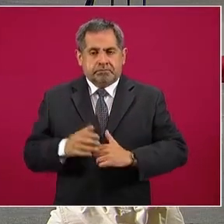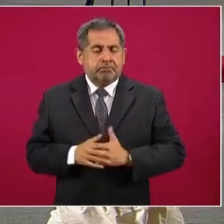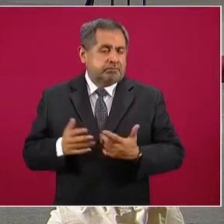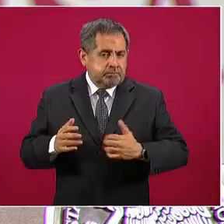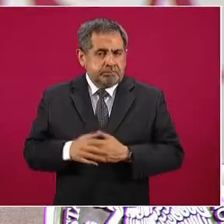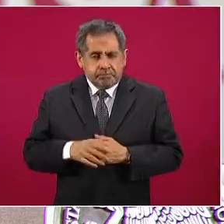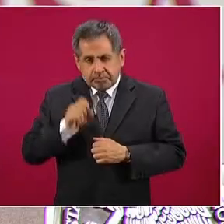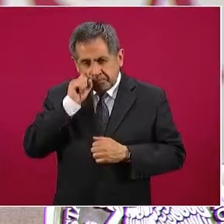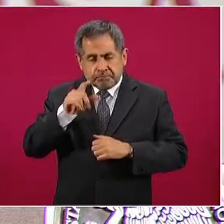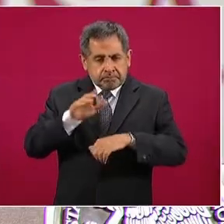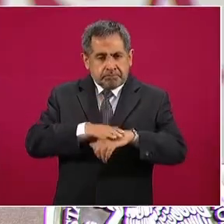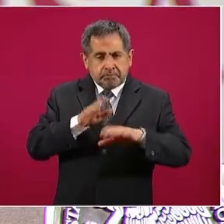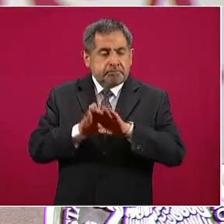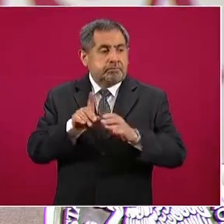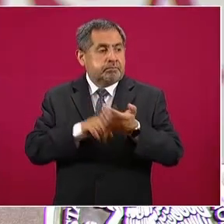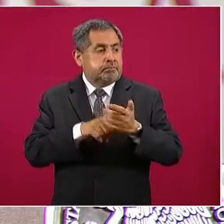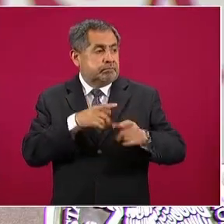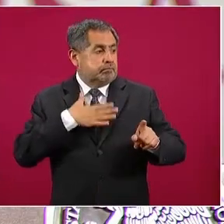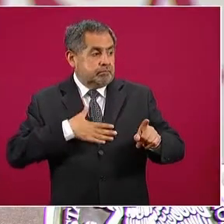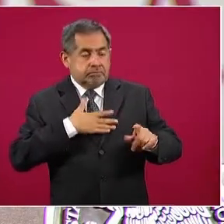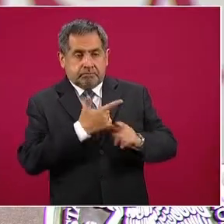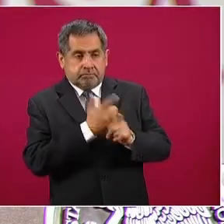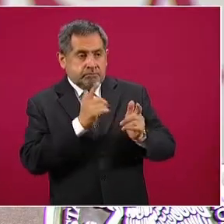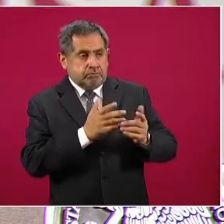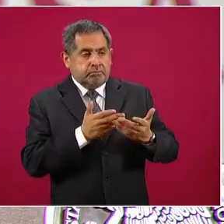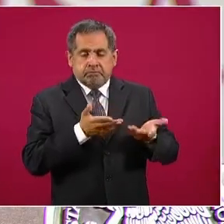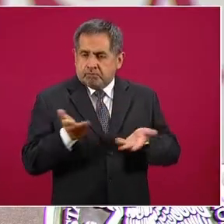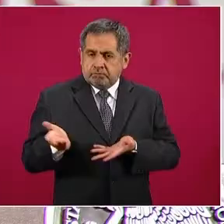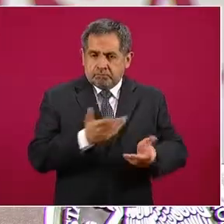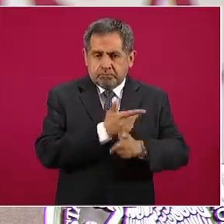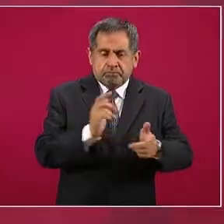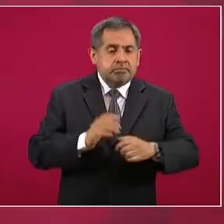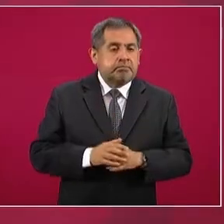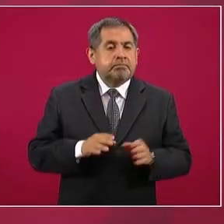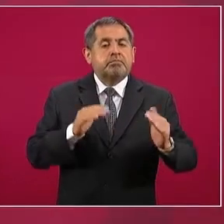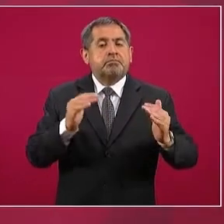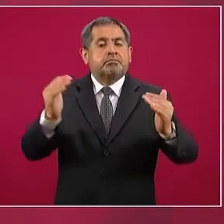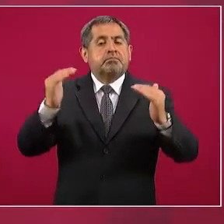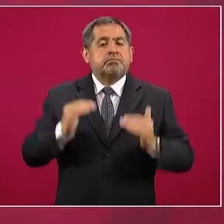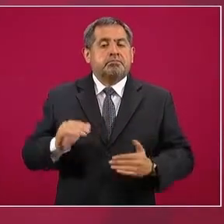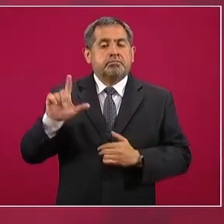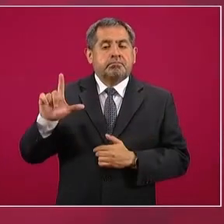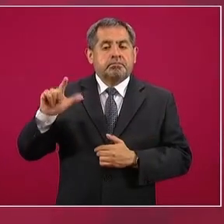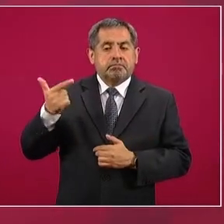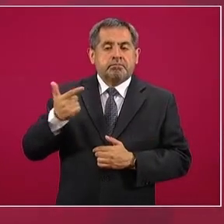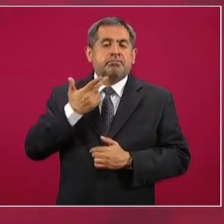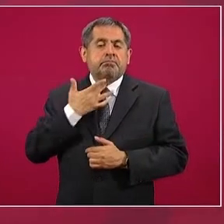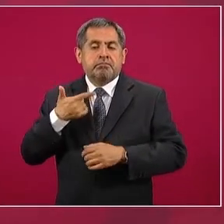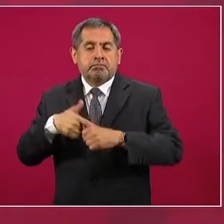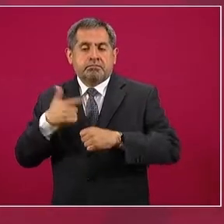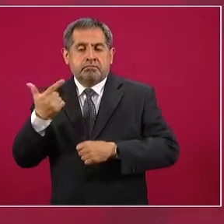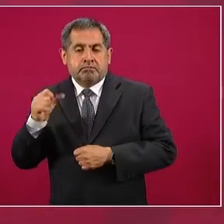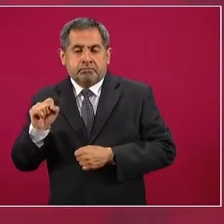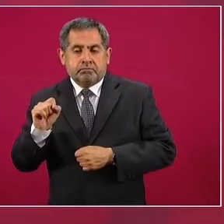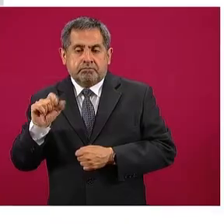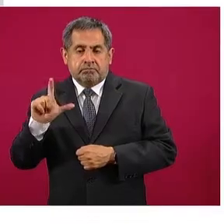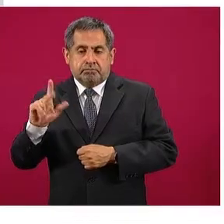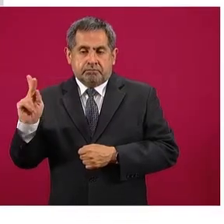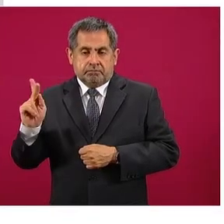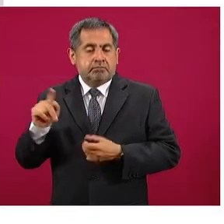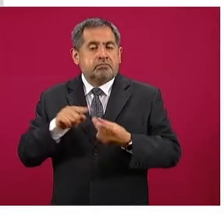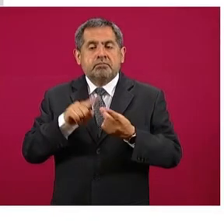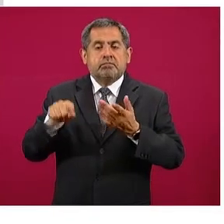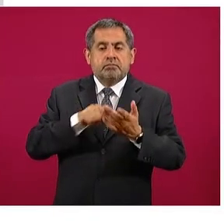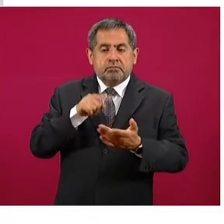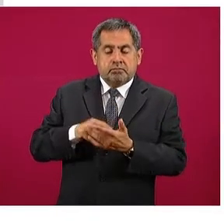tema de los servicios sanitarios. ¿Y quién es quién? También en el gas LP para tanques estacionarios, Servigás del Valle en